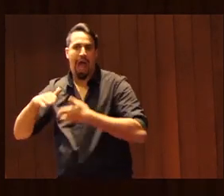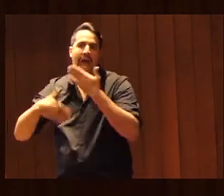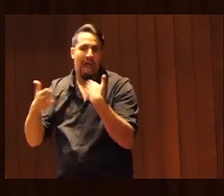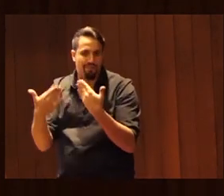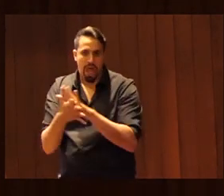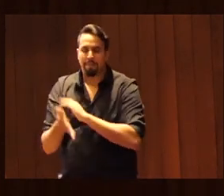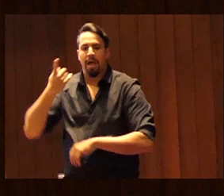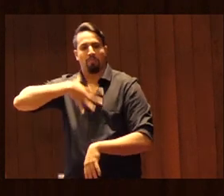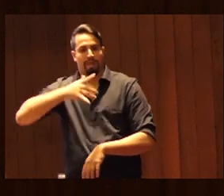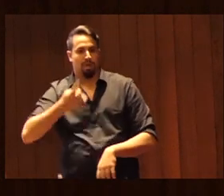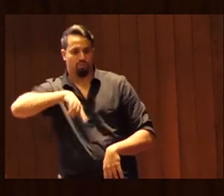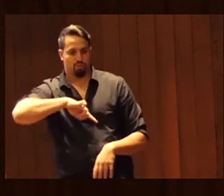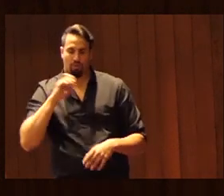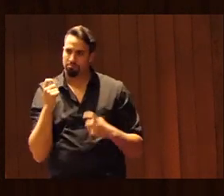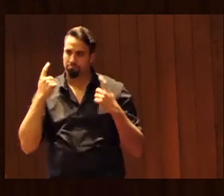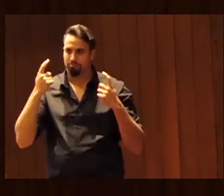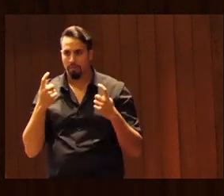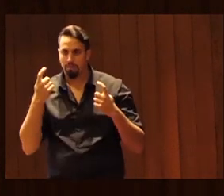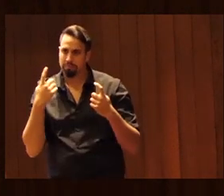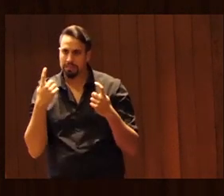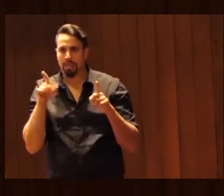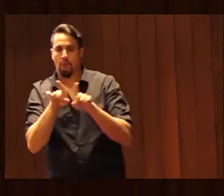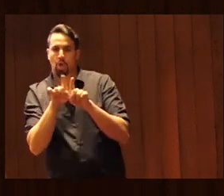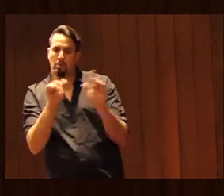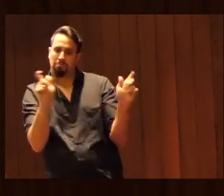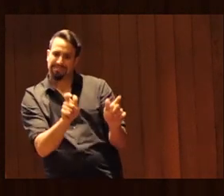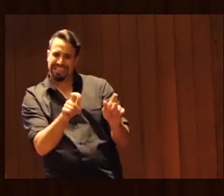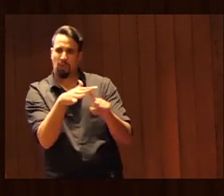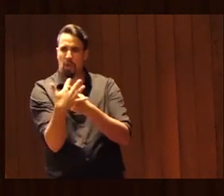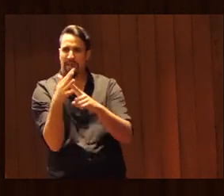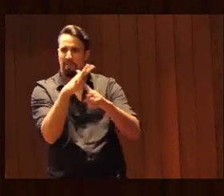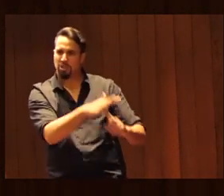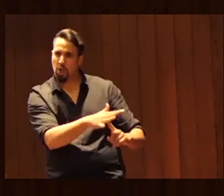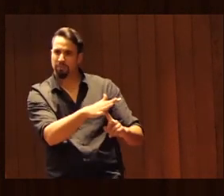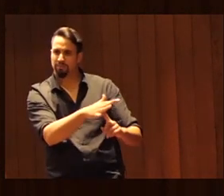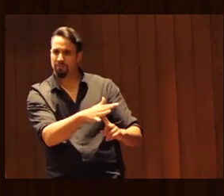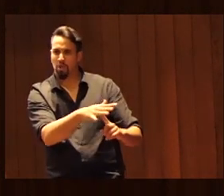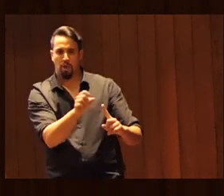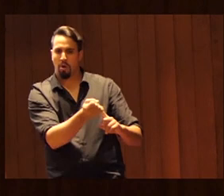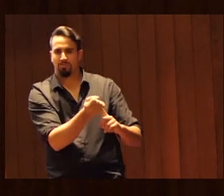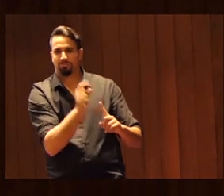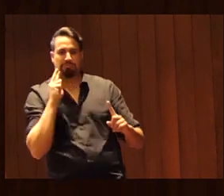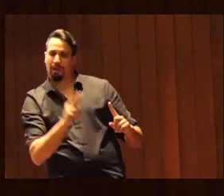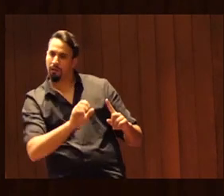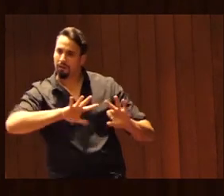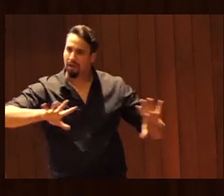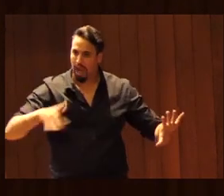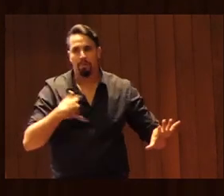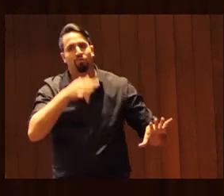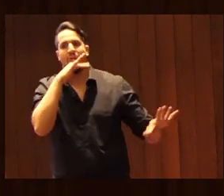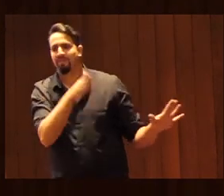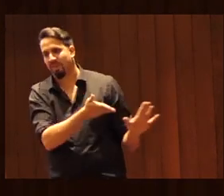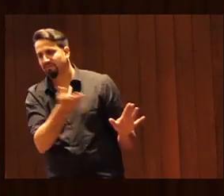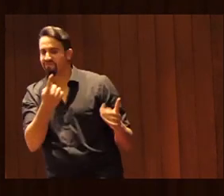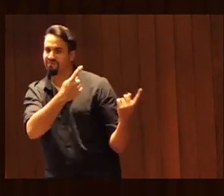y hemos minimizado aquellas situaciones de discriminación más manifiestas, pero tenemos un gran trabajo para hacer